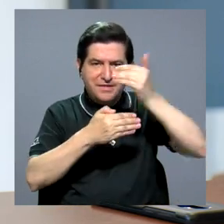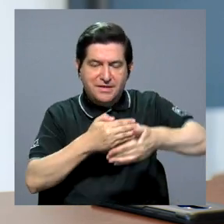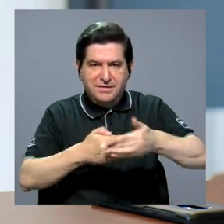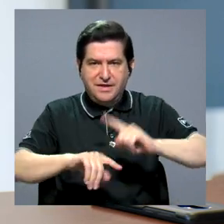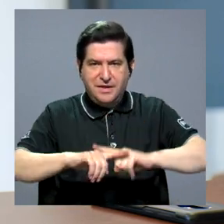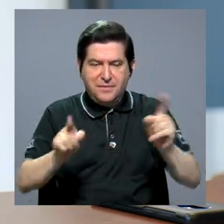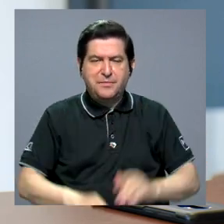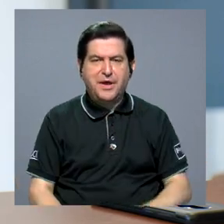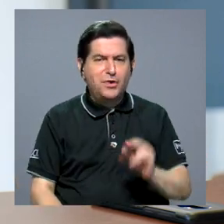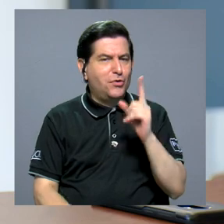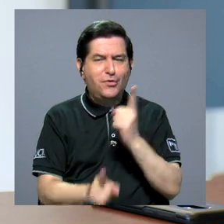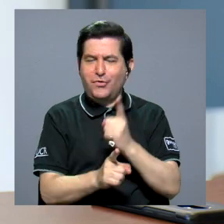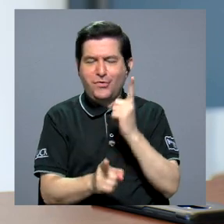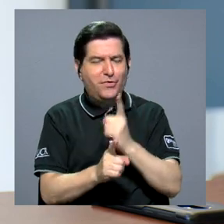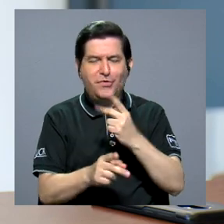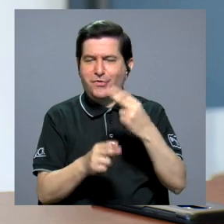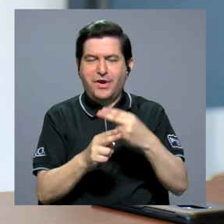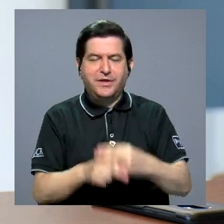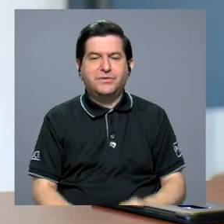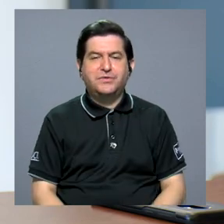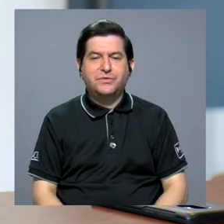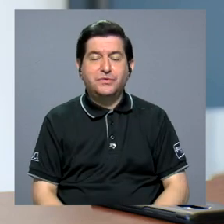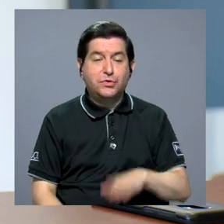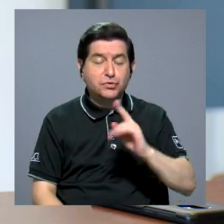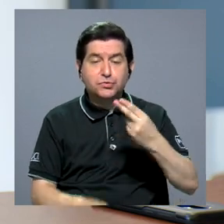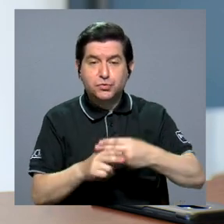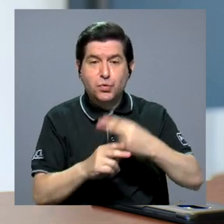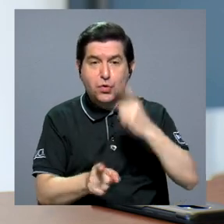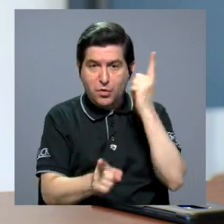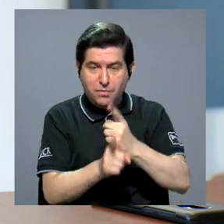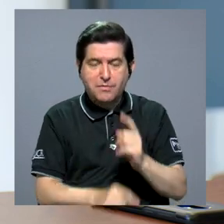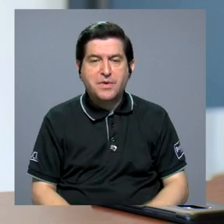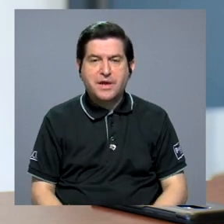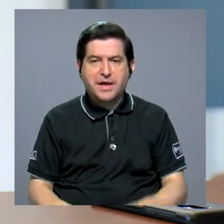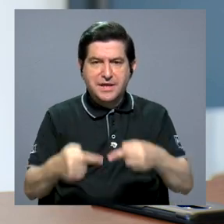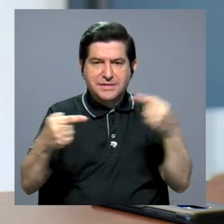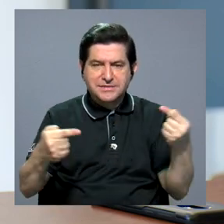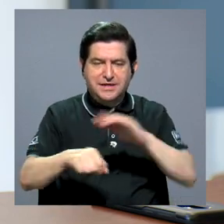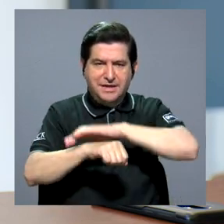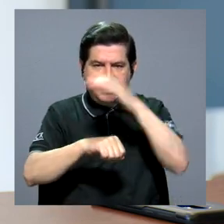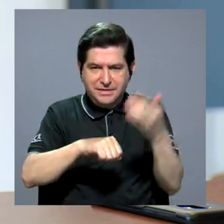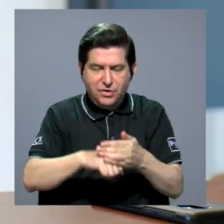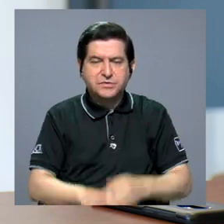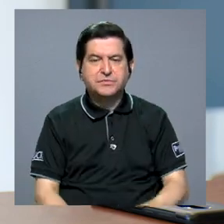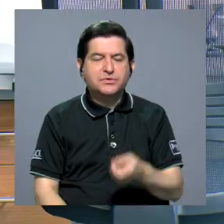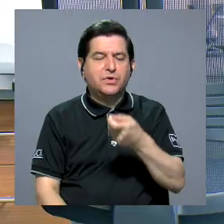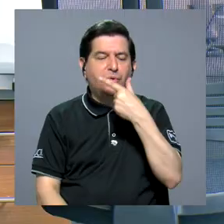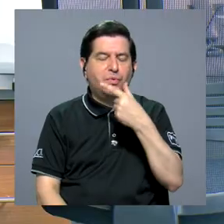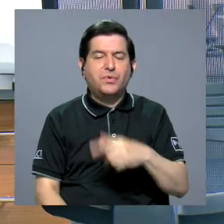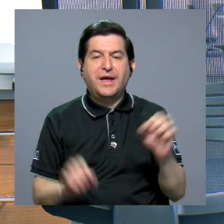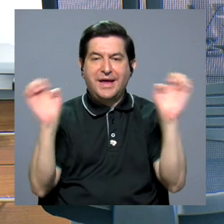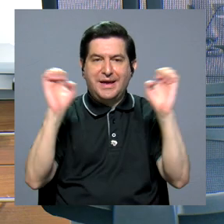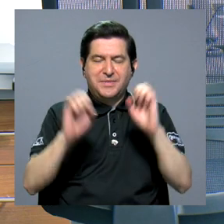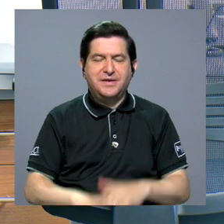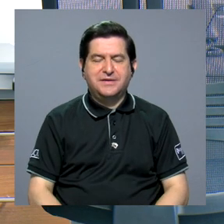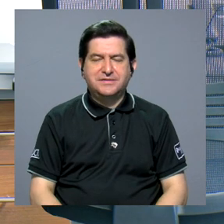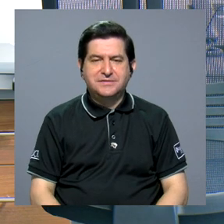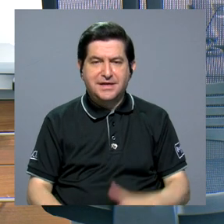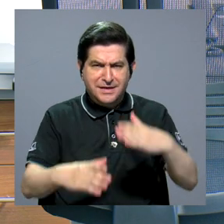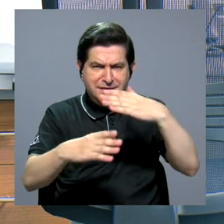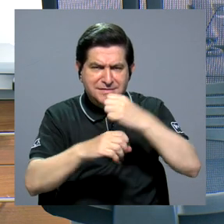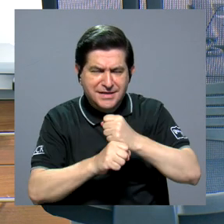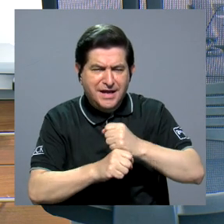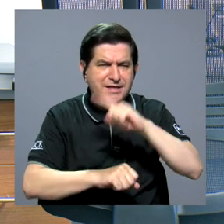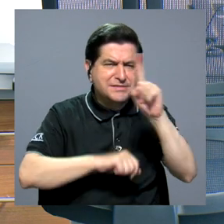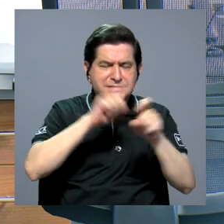día después, pero no es correcto llamarla así, sino que el término técnico correcto es anticoncepción oral de emergencia. El sondeo se